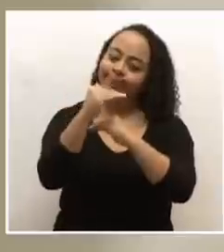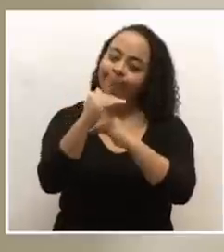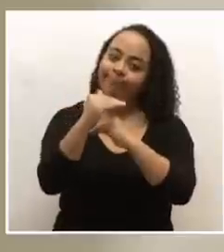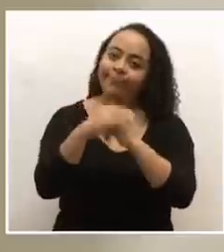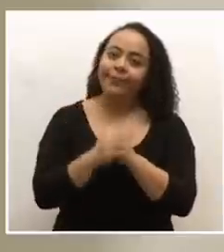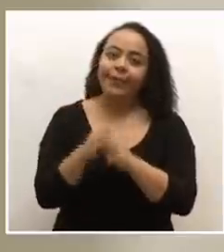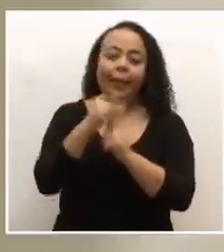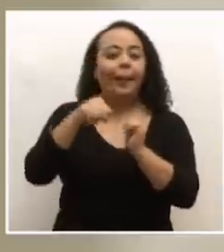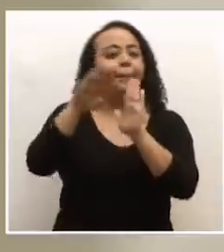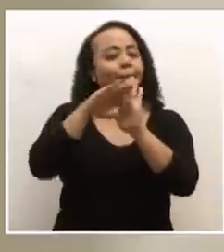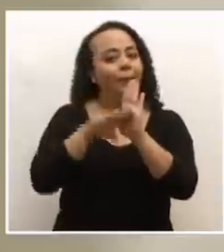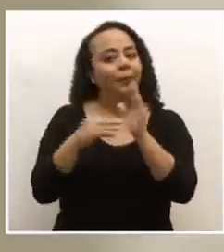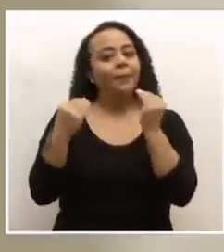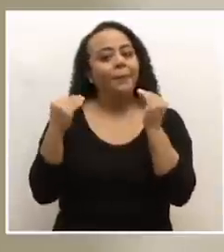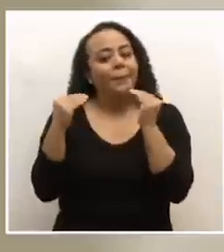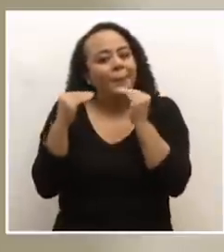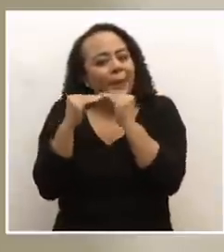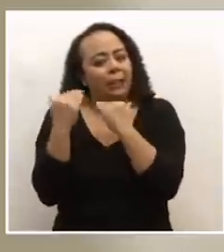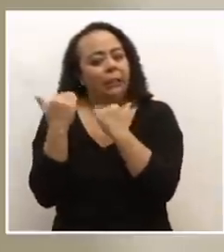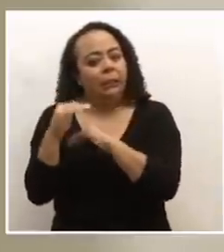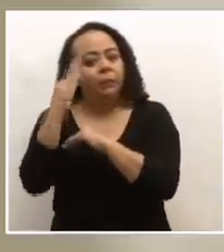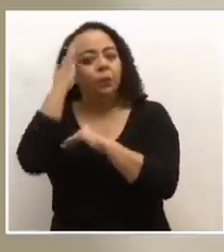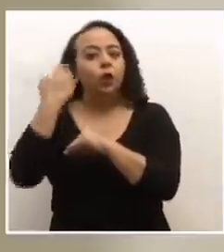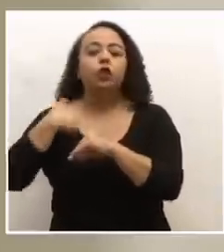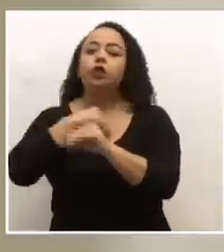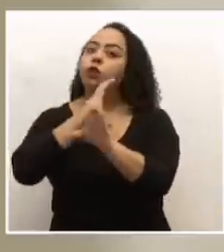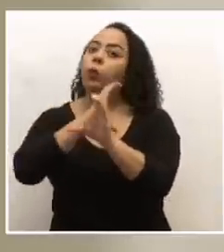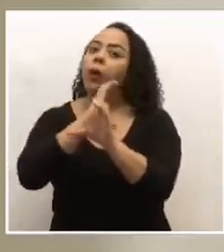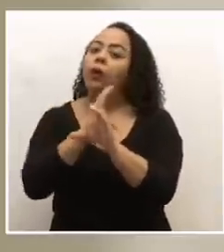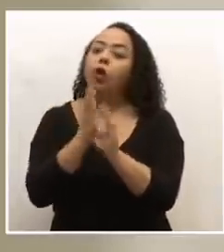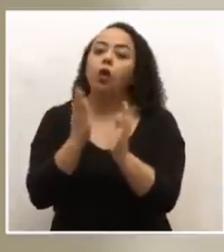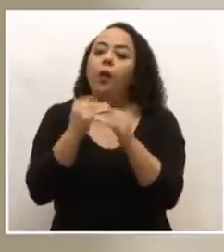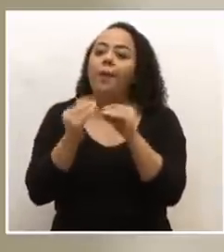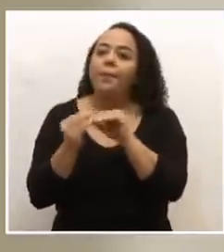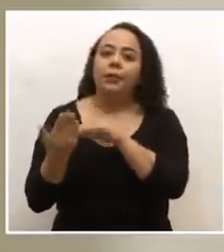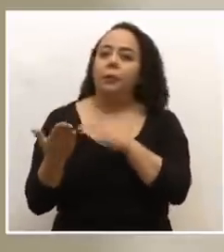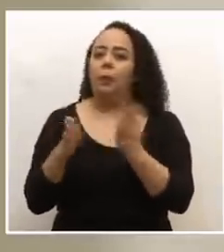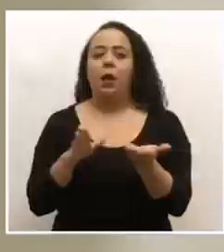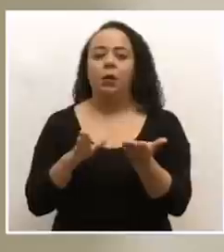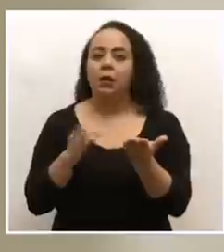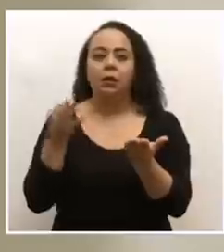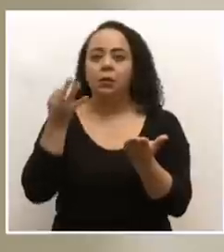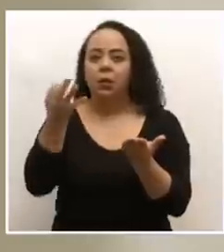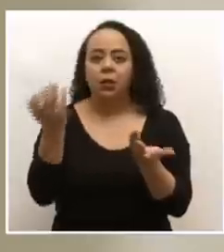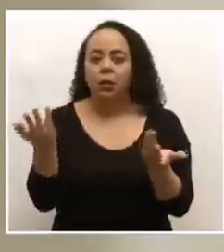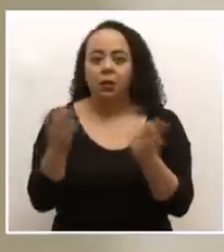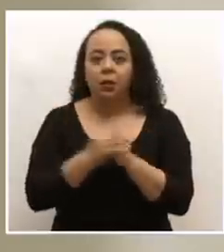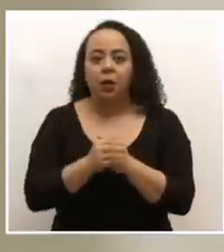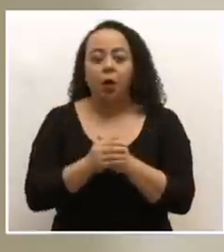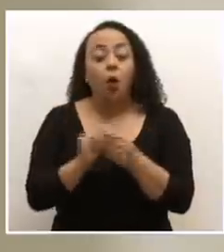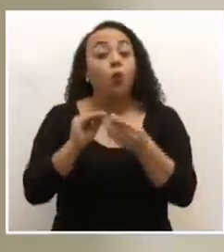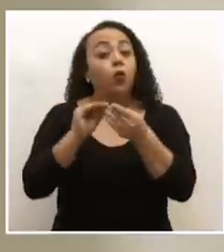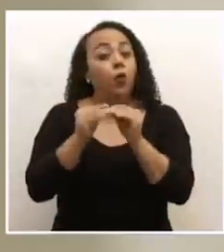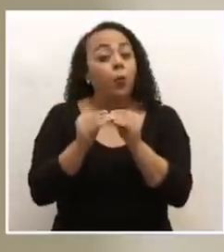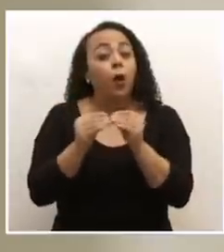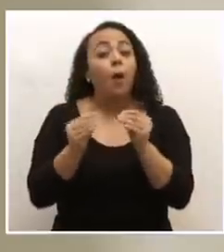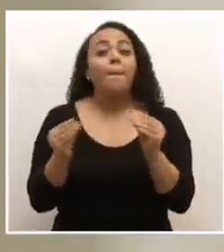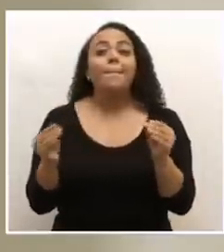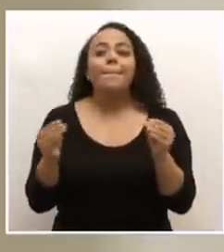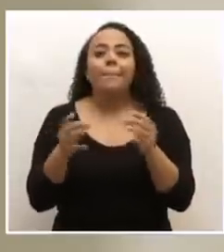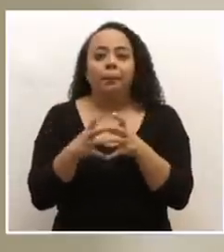justamente a medidas mucho más restrictivas porque aquí lo que estamos cuidando es que no haya más fallecimientos o más bien una cantidad más